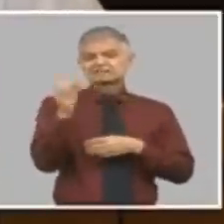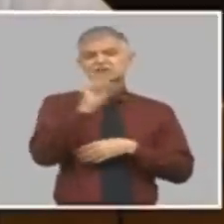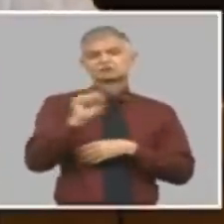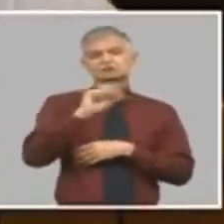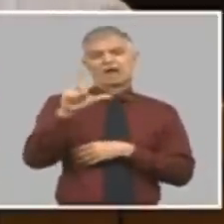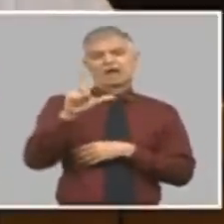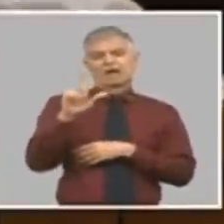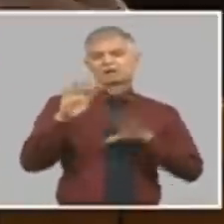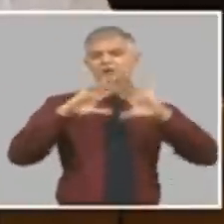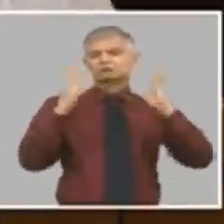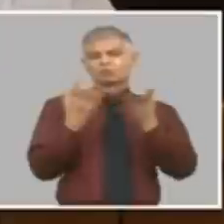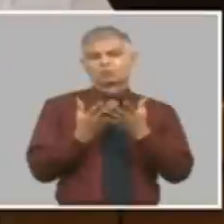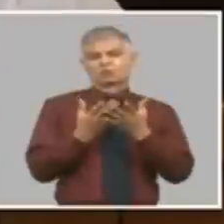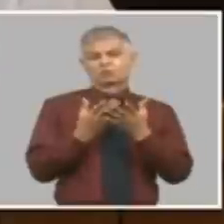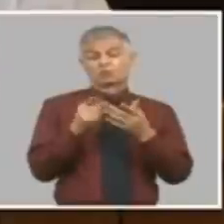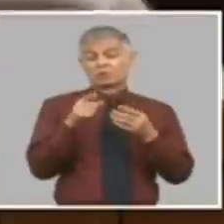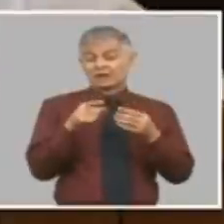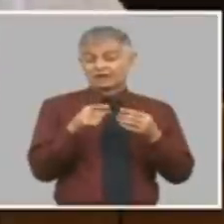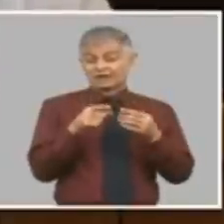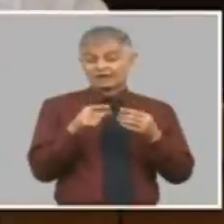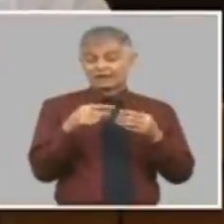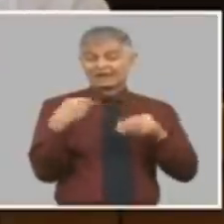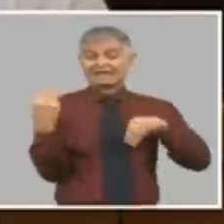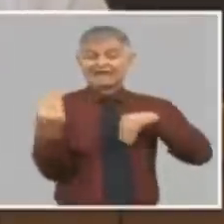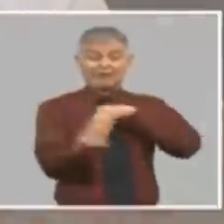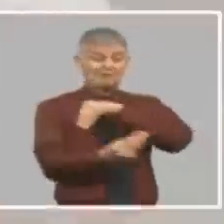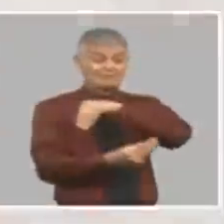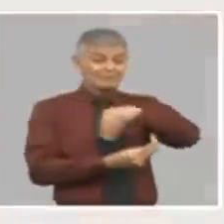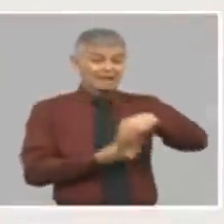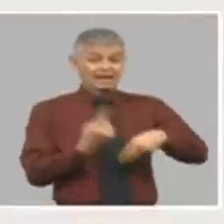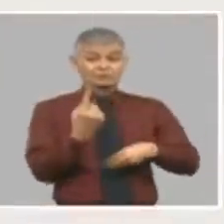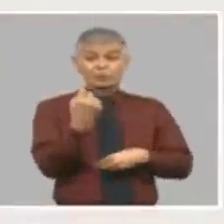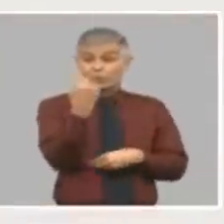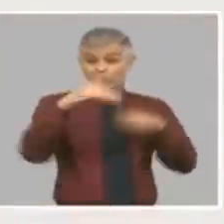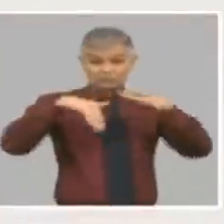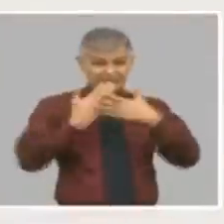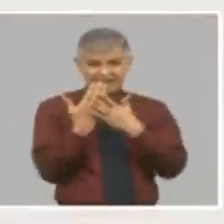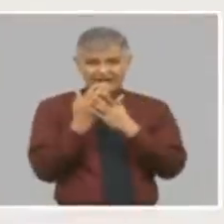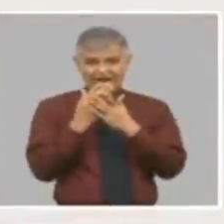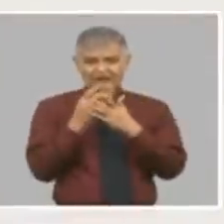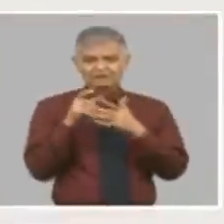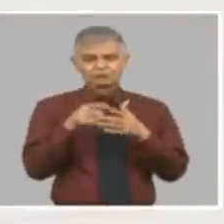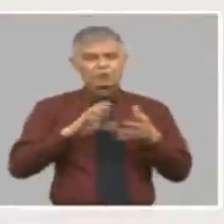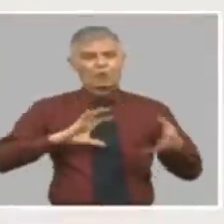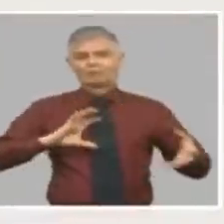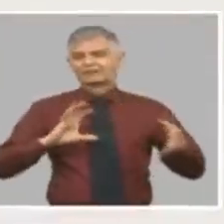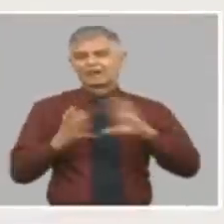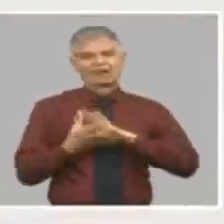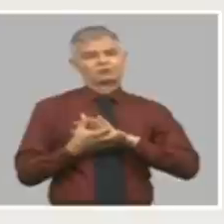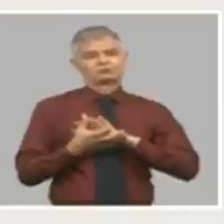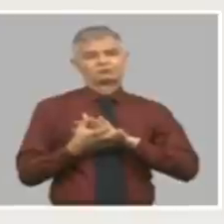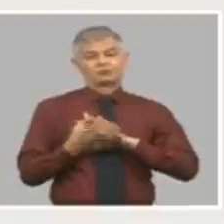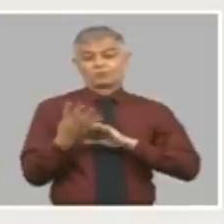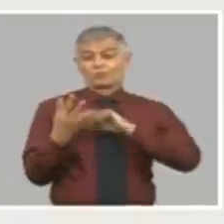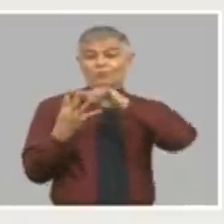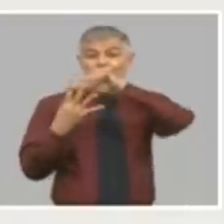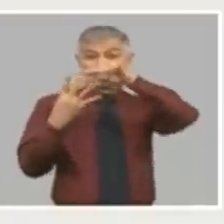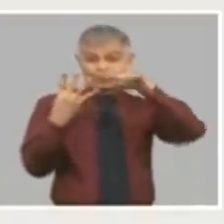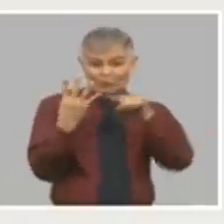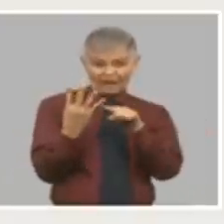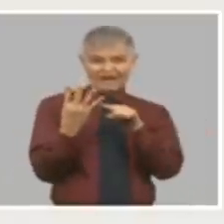podrán imaginar que solo hacer una reforma de salario un día es complicado entonces imagínense hacer esas cuatro cosas